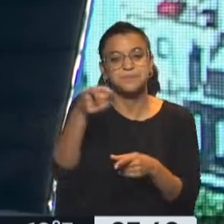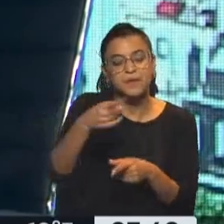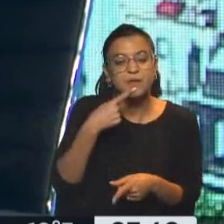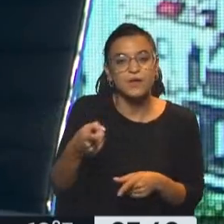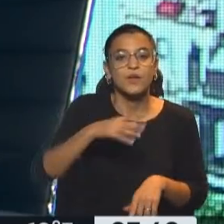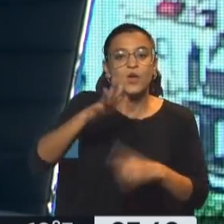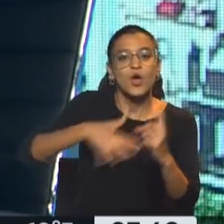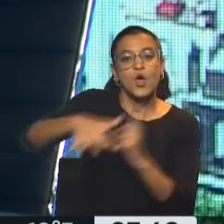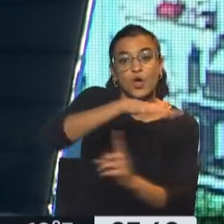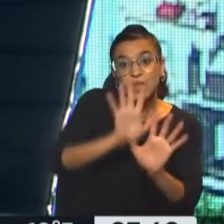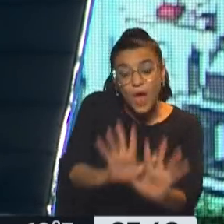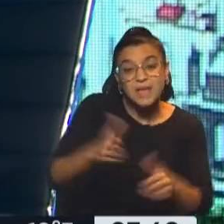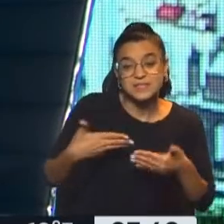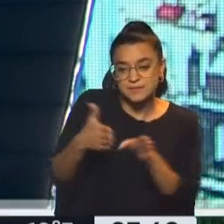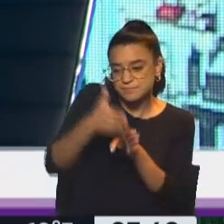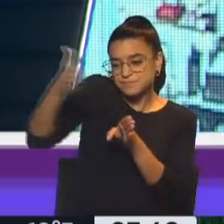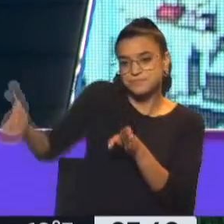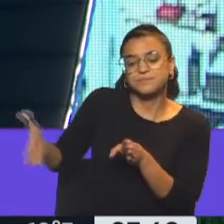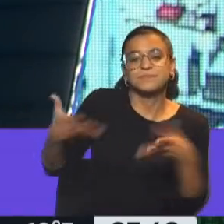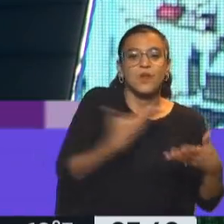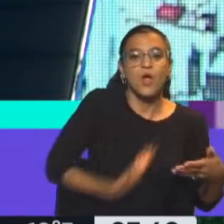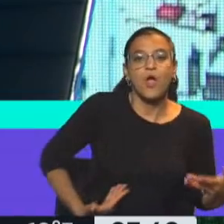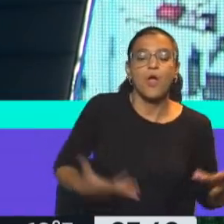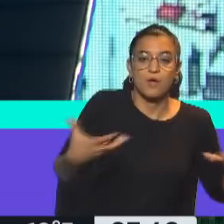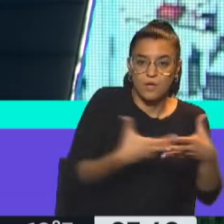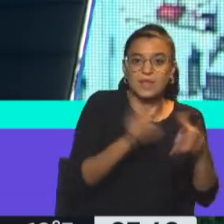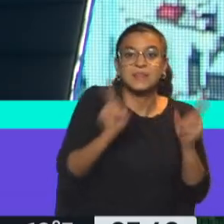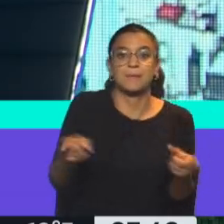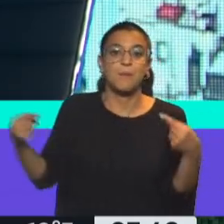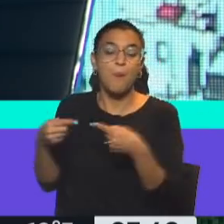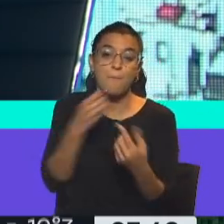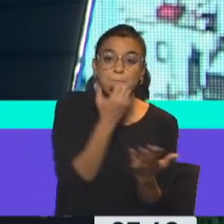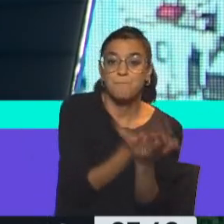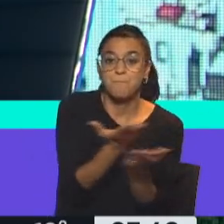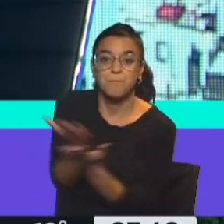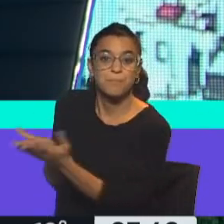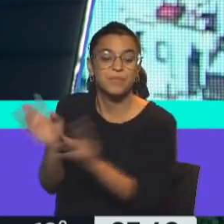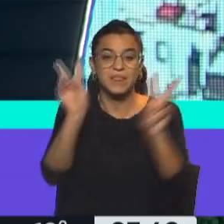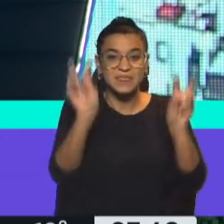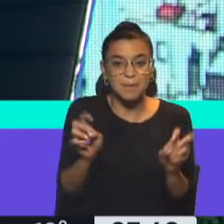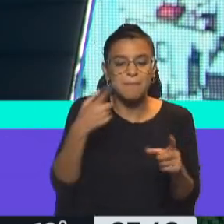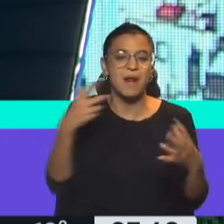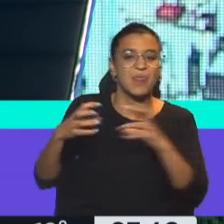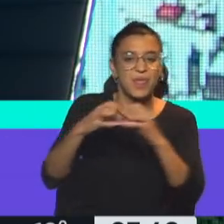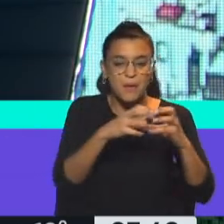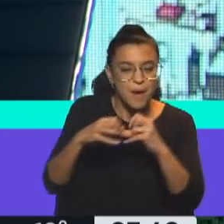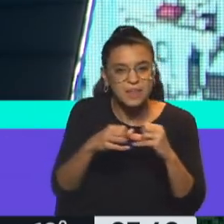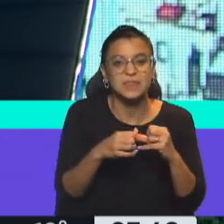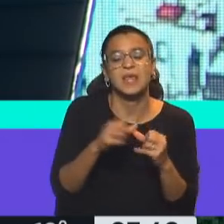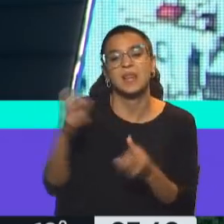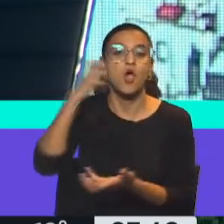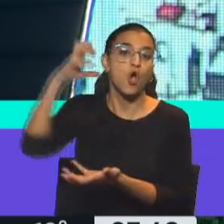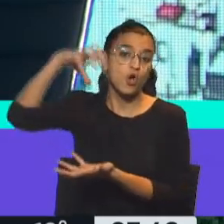extender las sesiones ordinarias significa que oficialismo y oposición podrán proponer temas precisamente para debatir en el Congreso Nacional